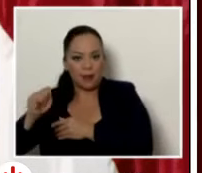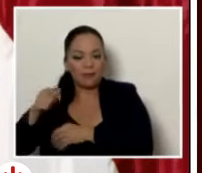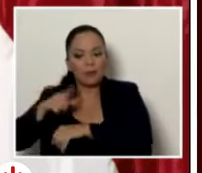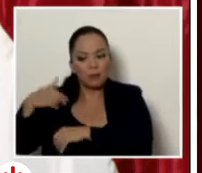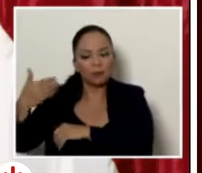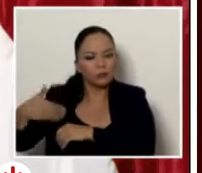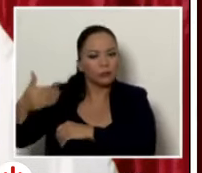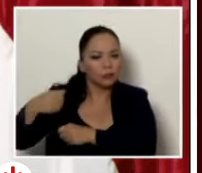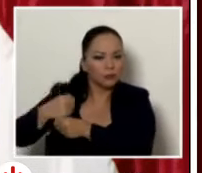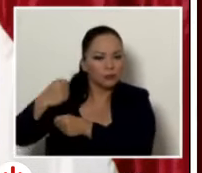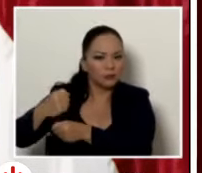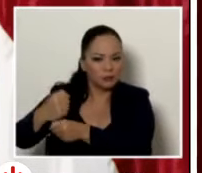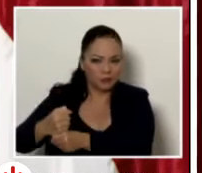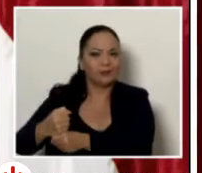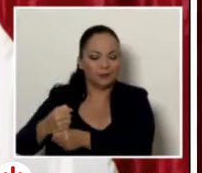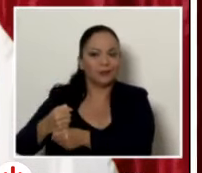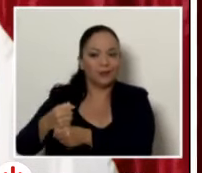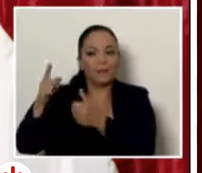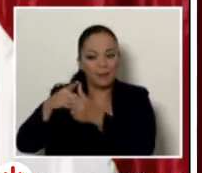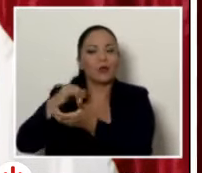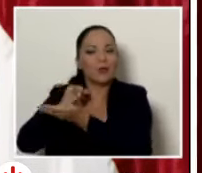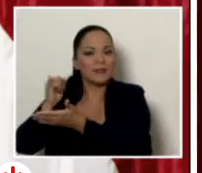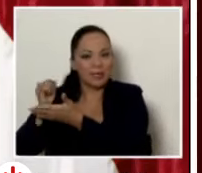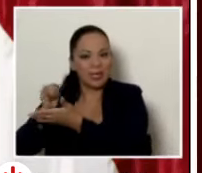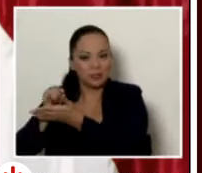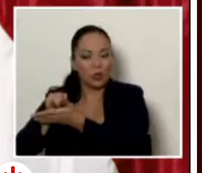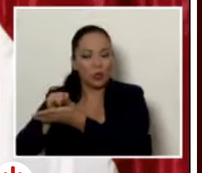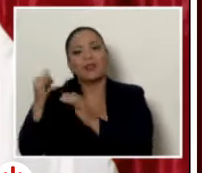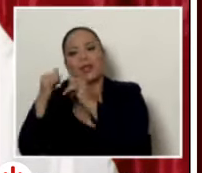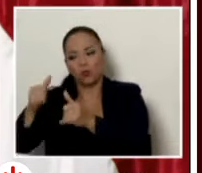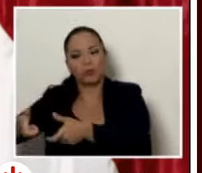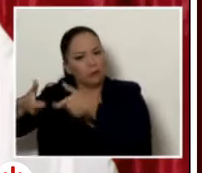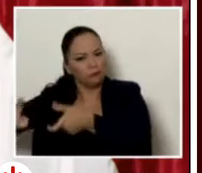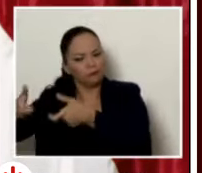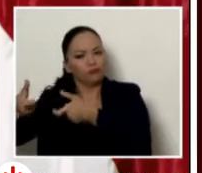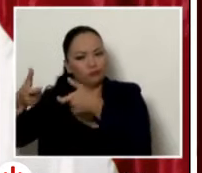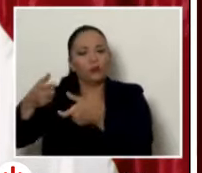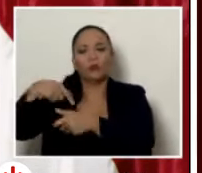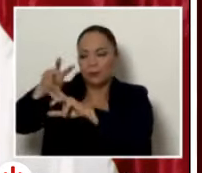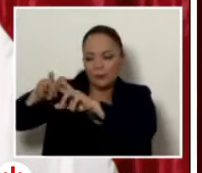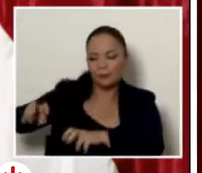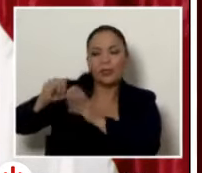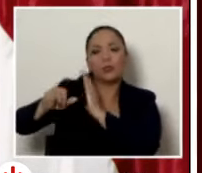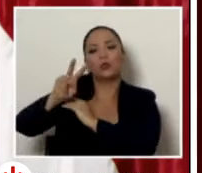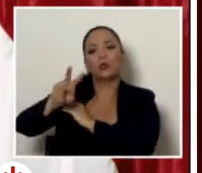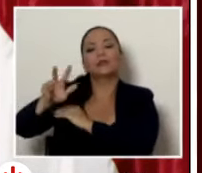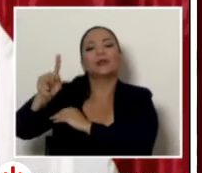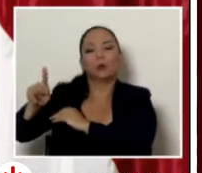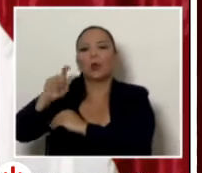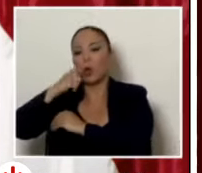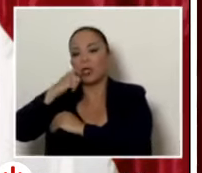llevamos una denuncia súper robusta incluso explorando el artículo 231 del código penal